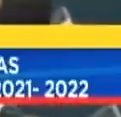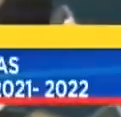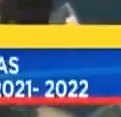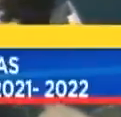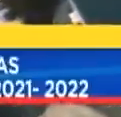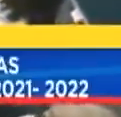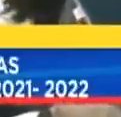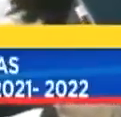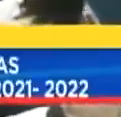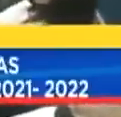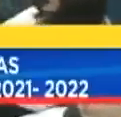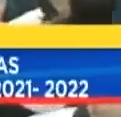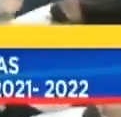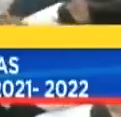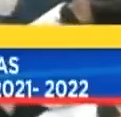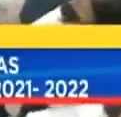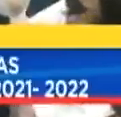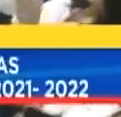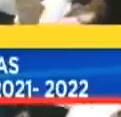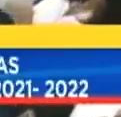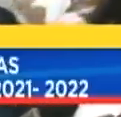la literatura